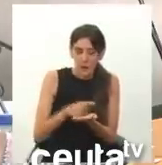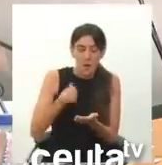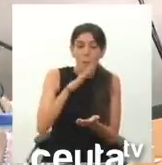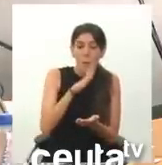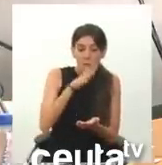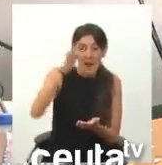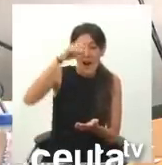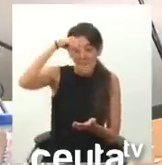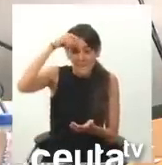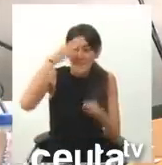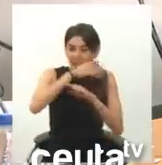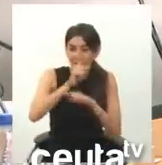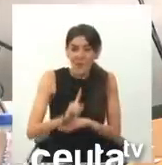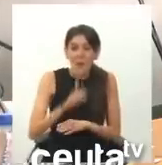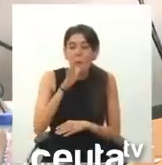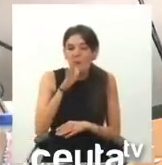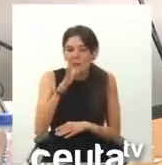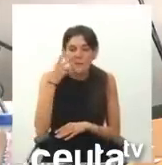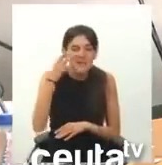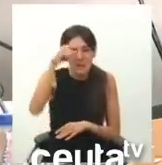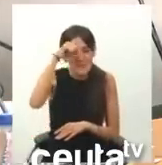a Melilla. ¿Por qué no ha ido a Melilla?